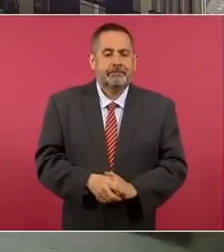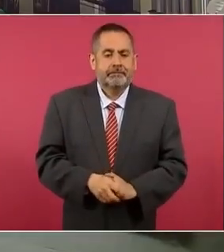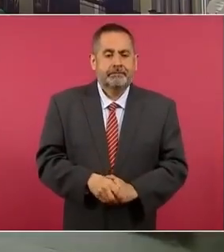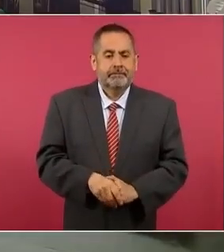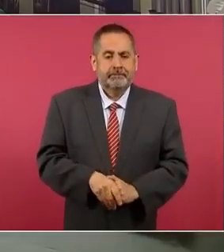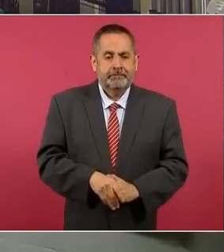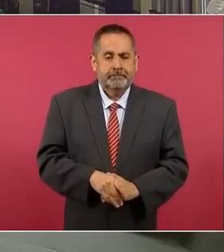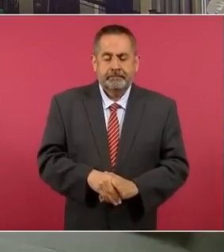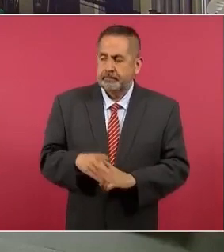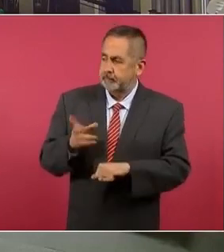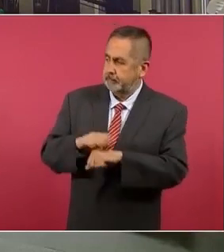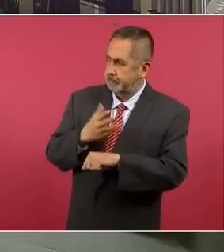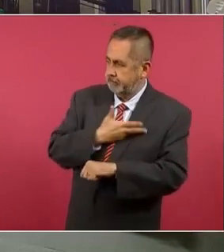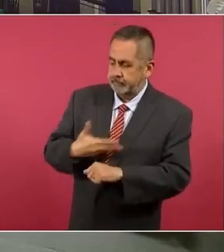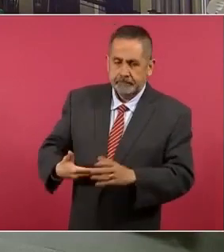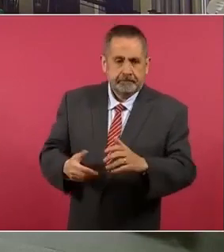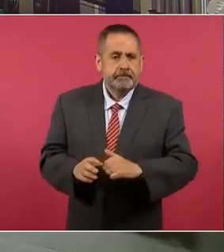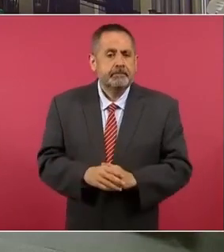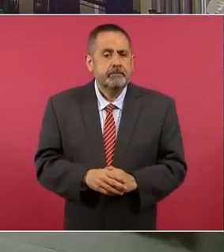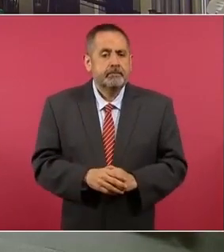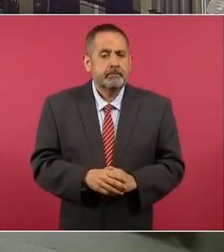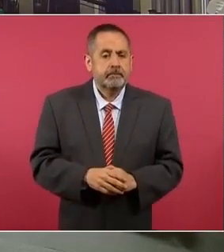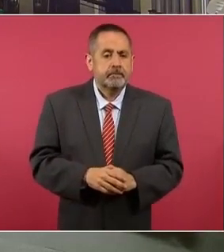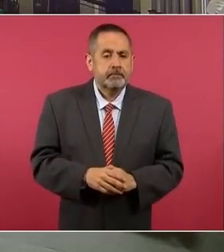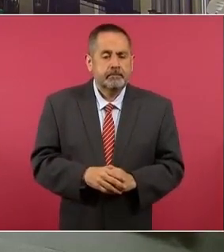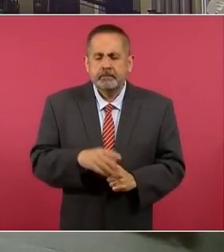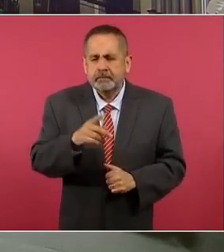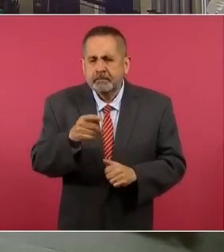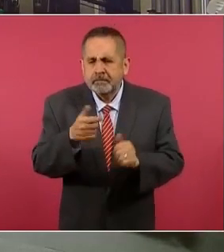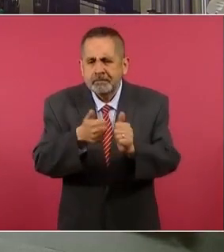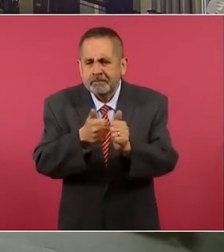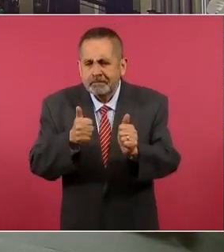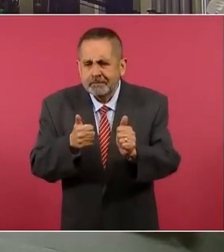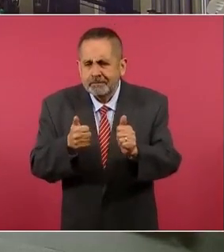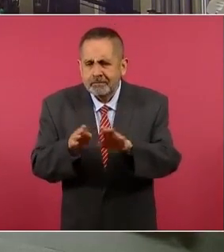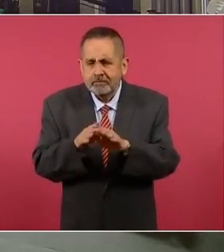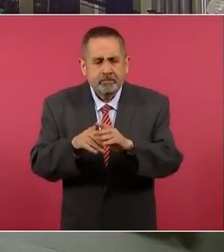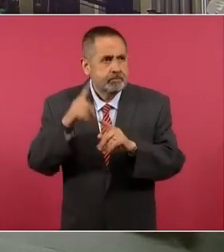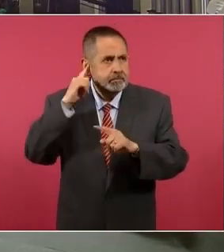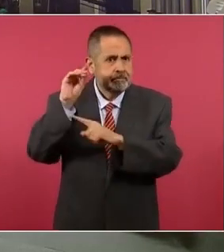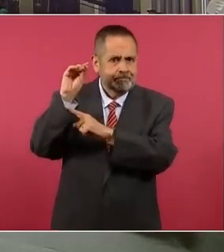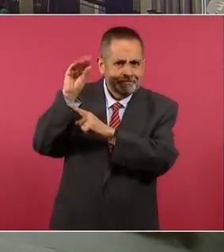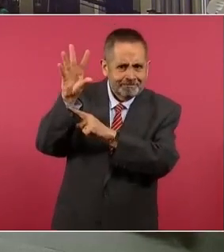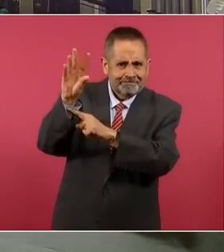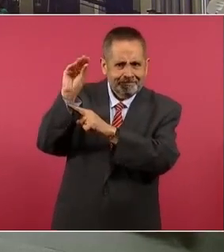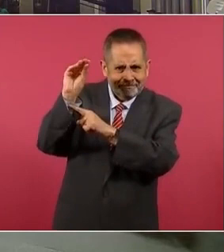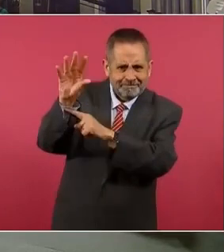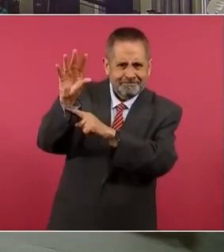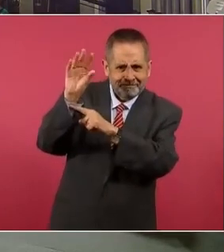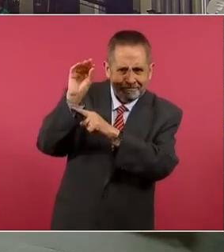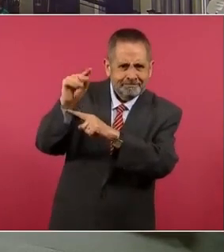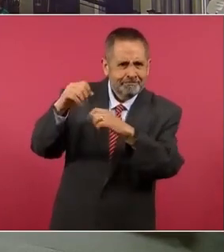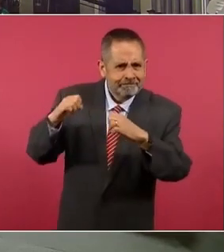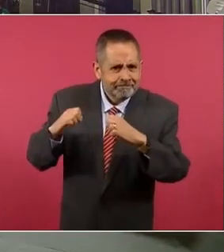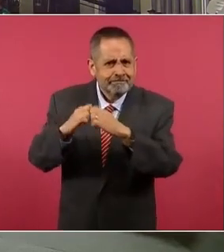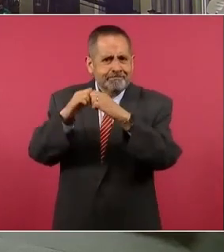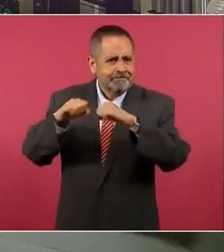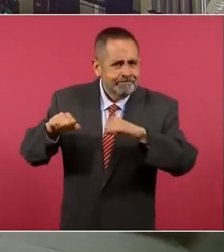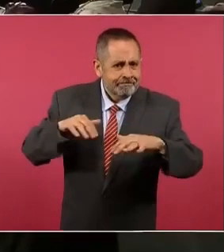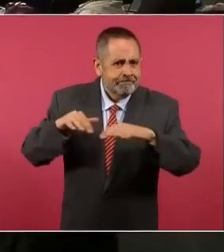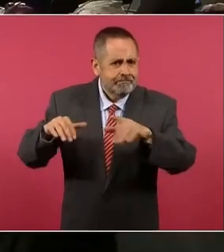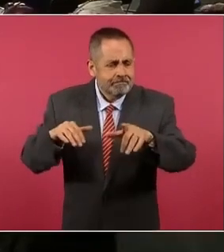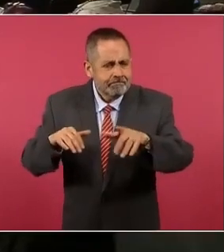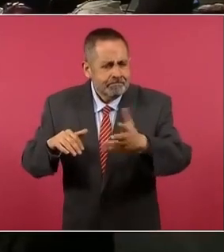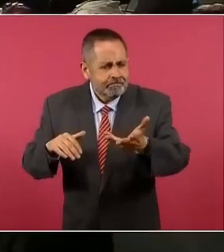Con permiso, presidente. ¿Retraso en el sonido, en el altoparlante? Sí,